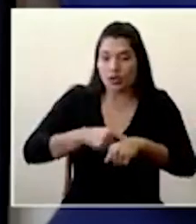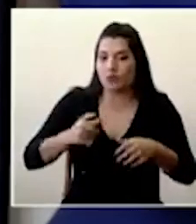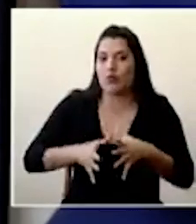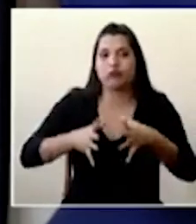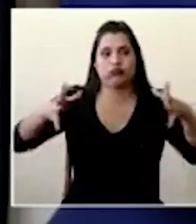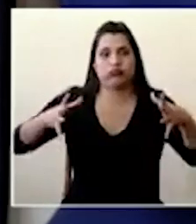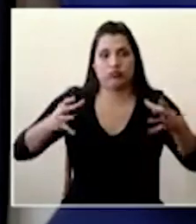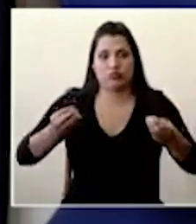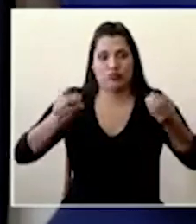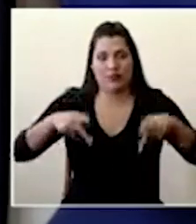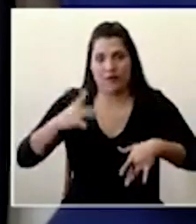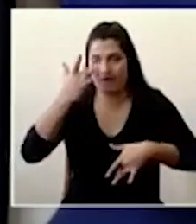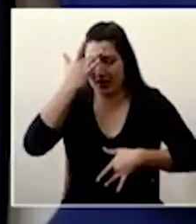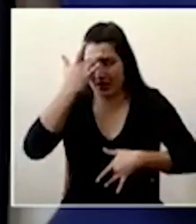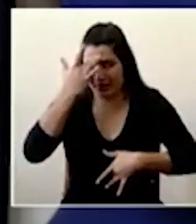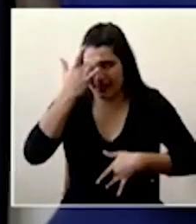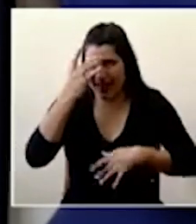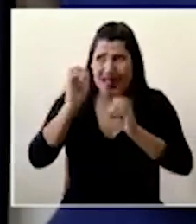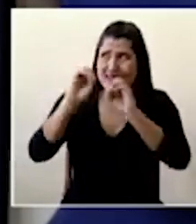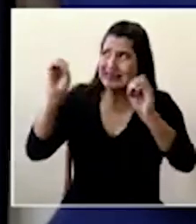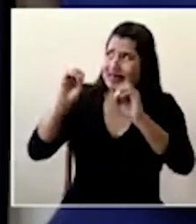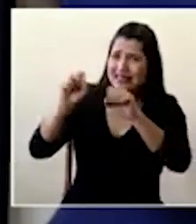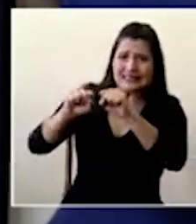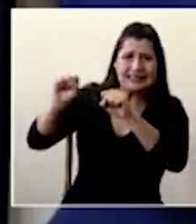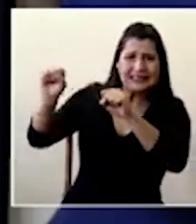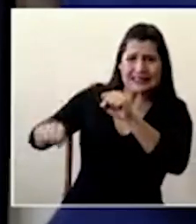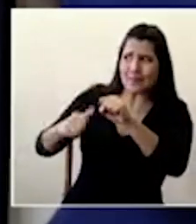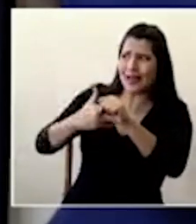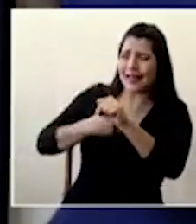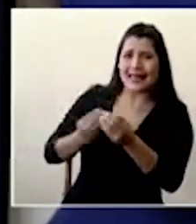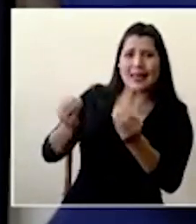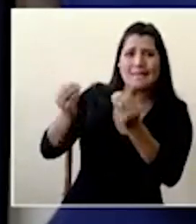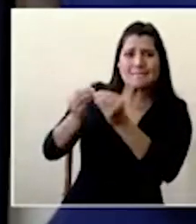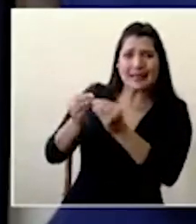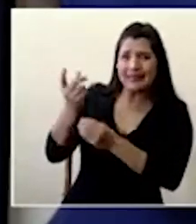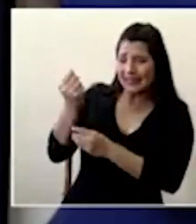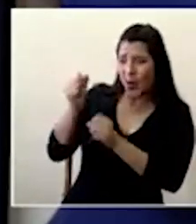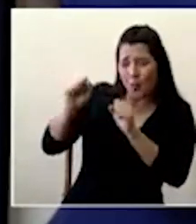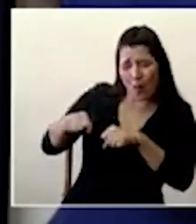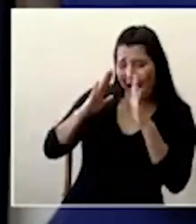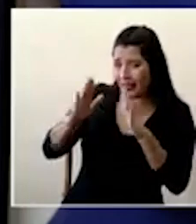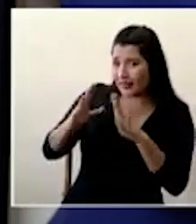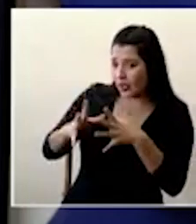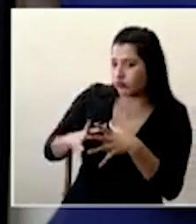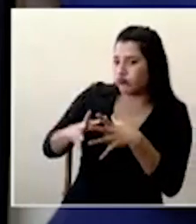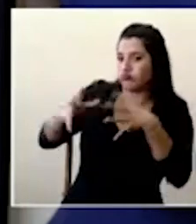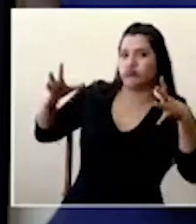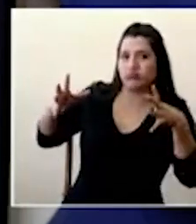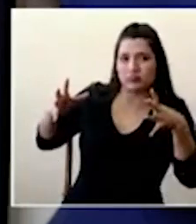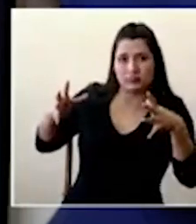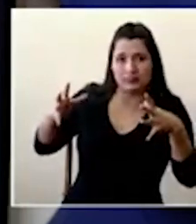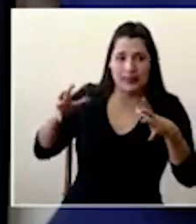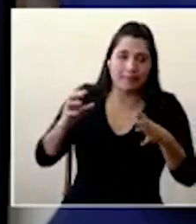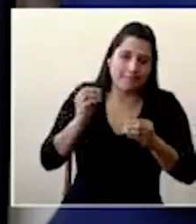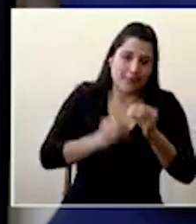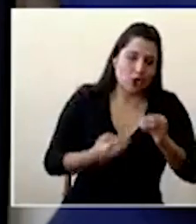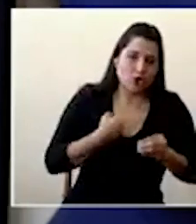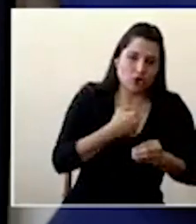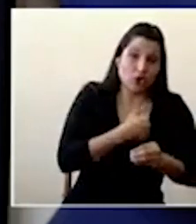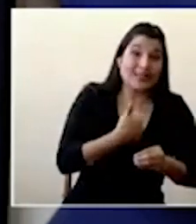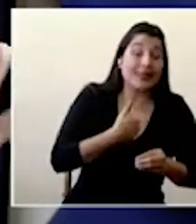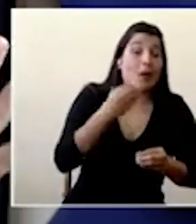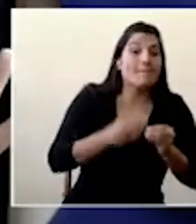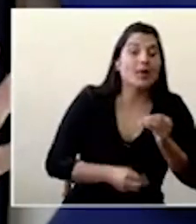sistemas que tienen mucho más recursos a uno con menos recursos si el crecimiento de casos es exponencial